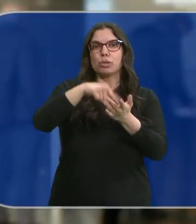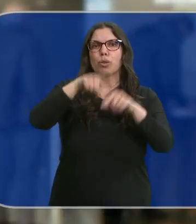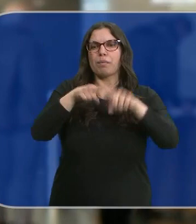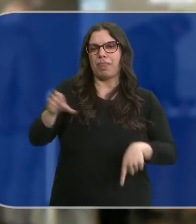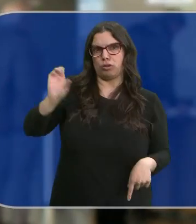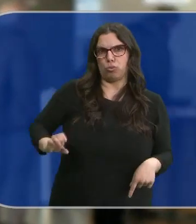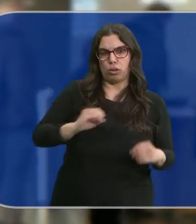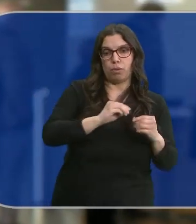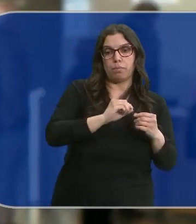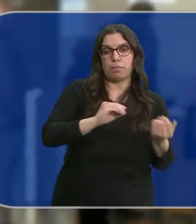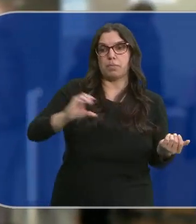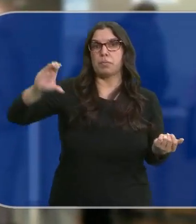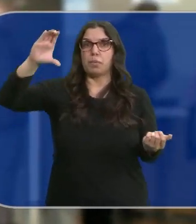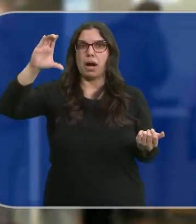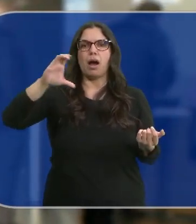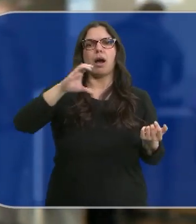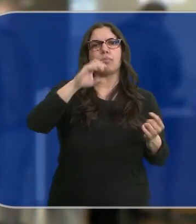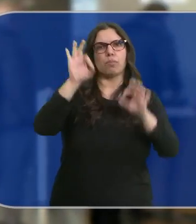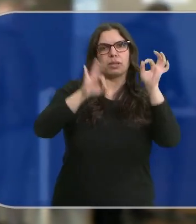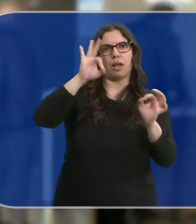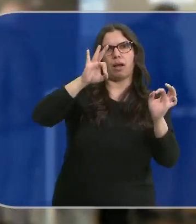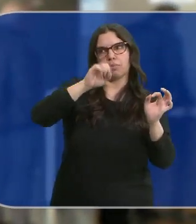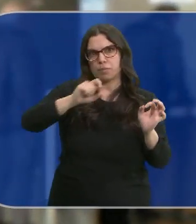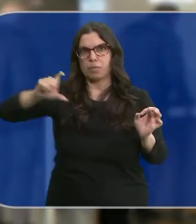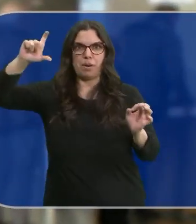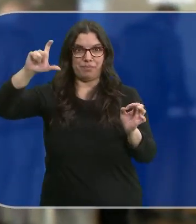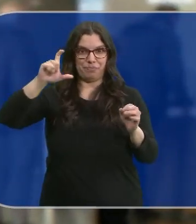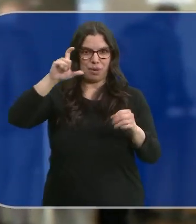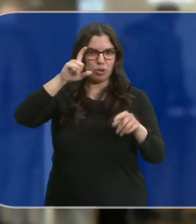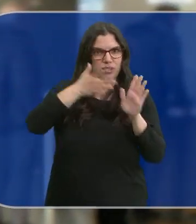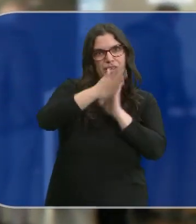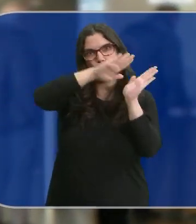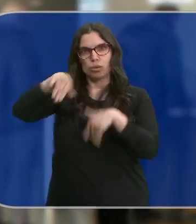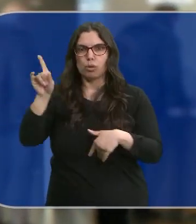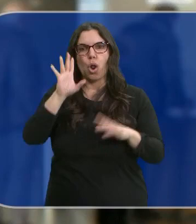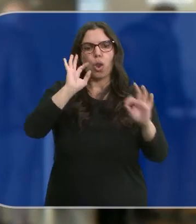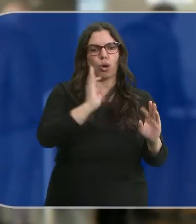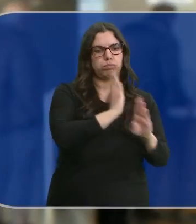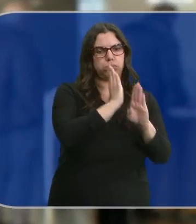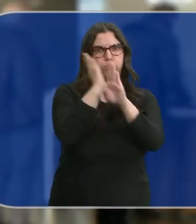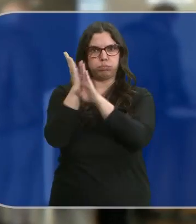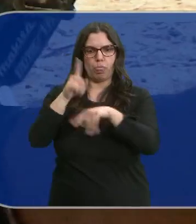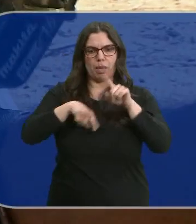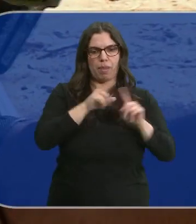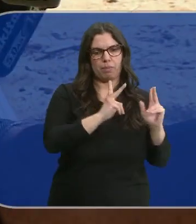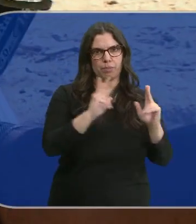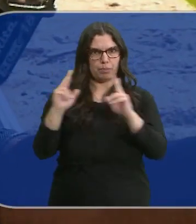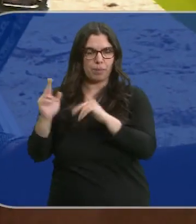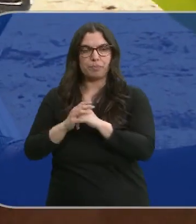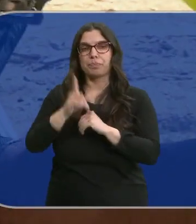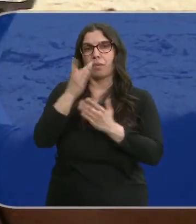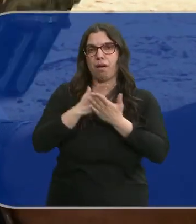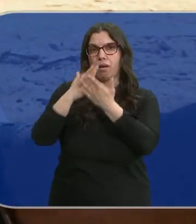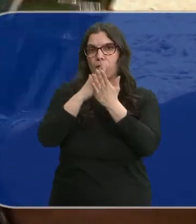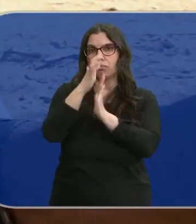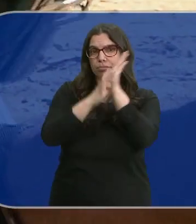decir que todo lo que ganemos se aplique el último porcentaje de la tabla. Se va aplicando lógicamente por tramos. Y estudien las